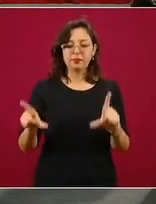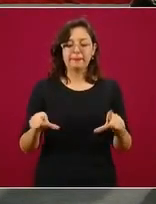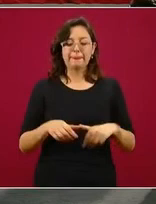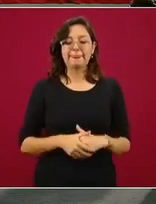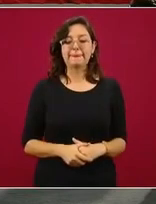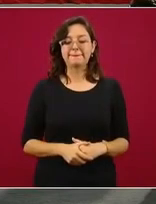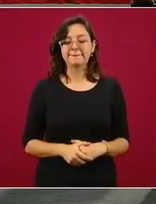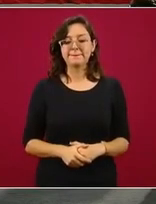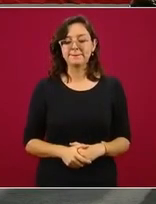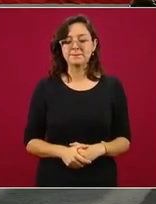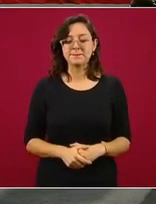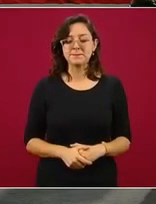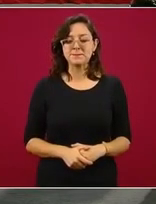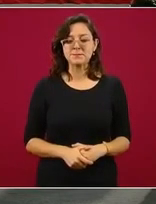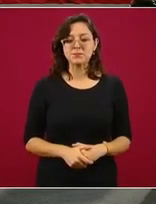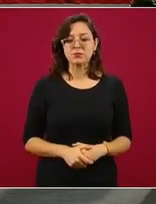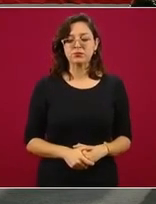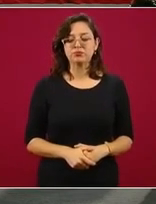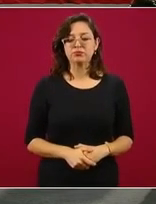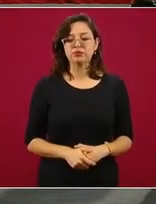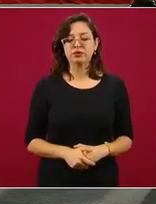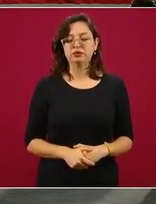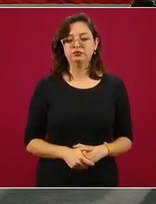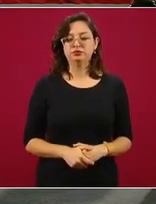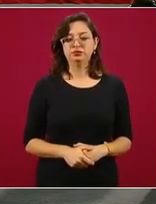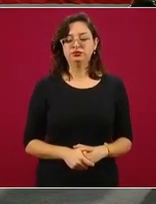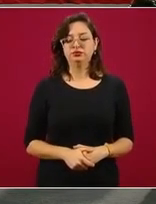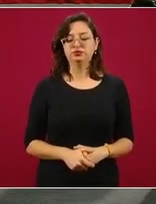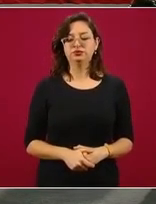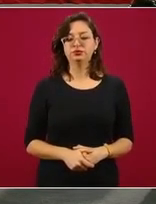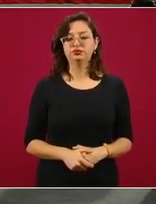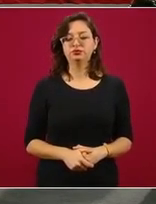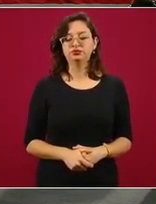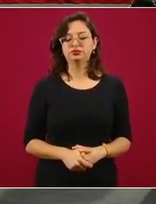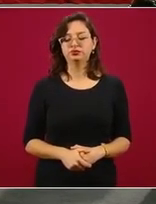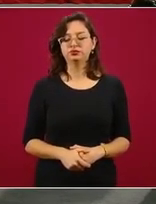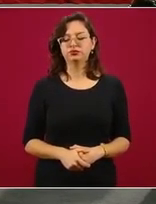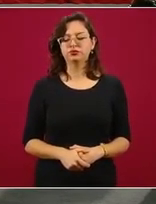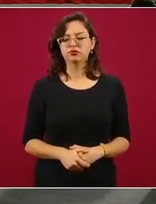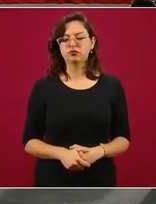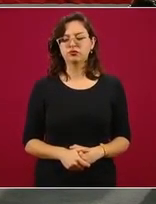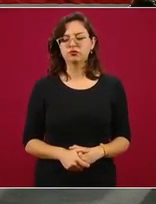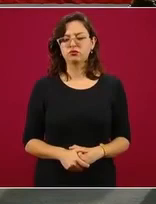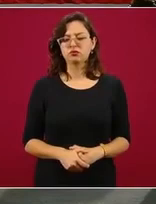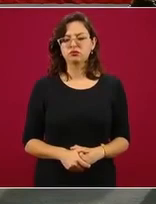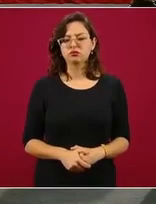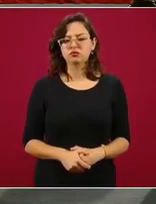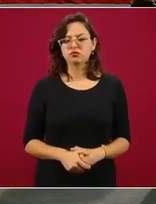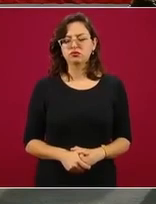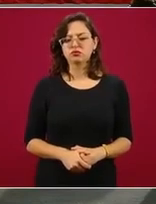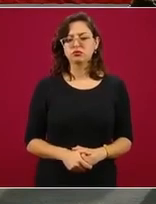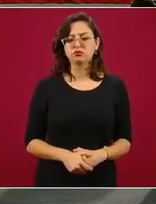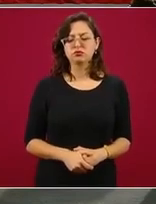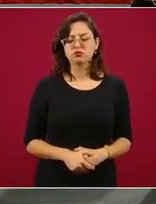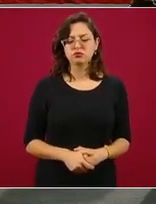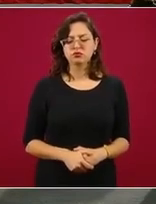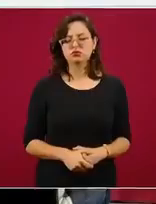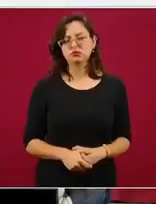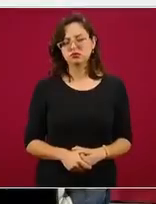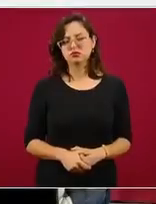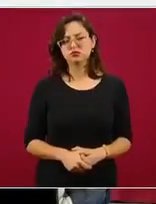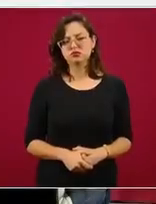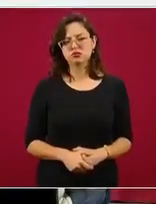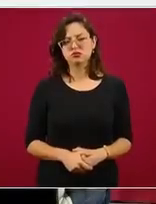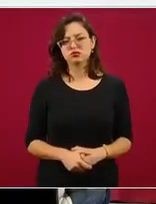Estos son los criterios, los rangos. Seguimos respetando el